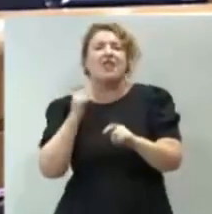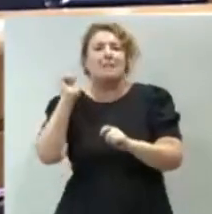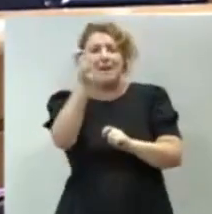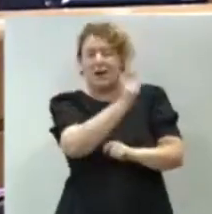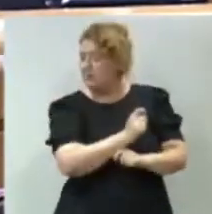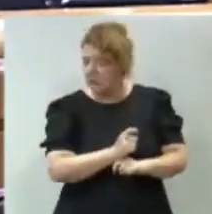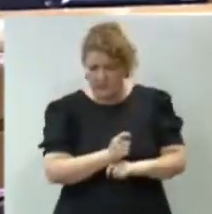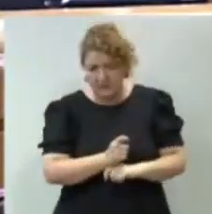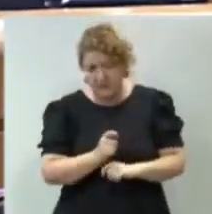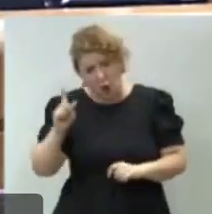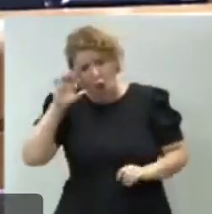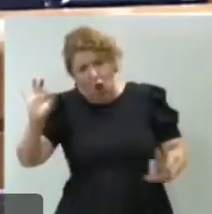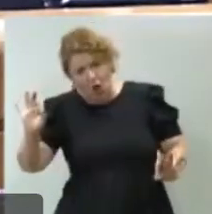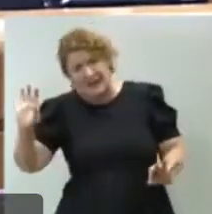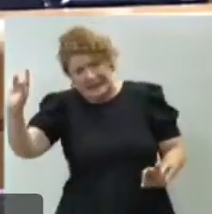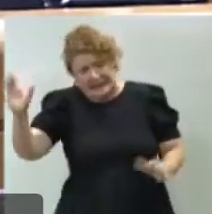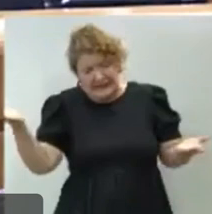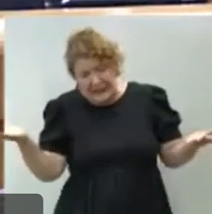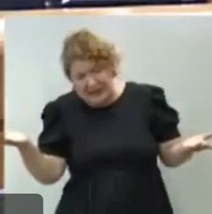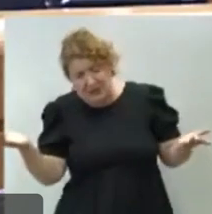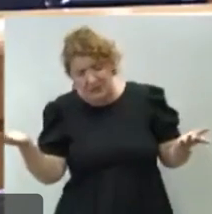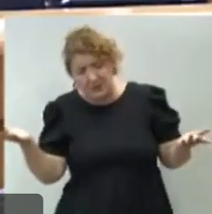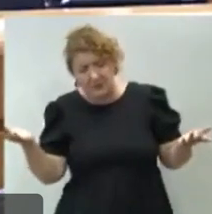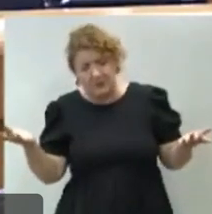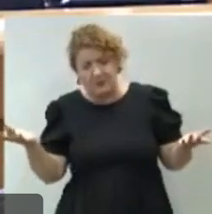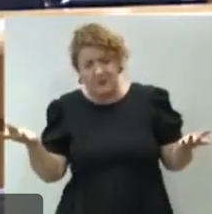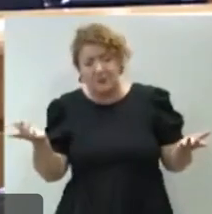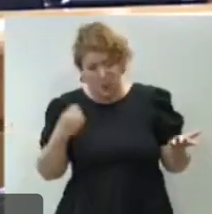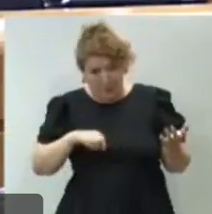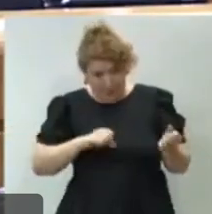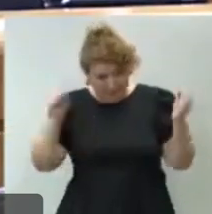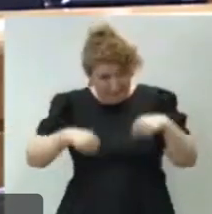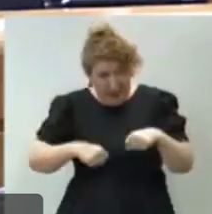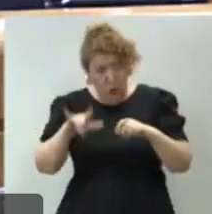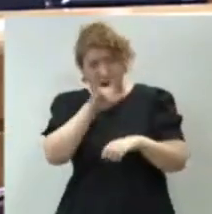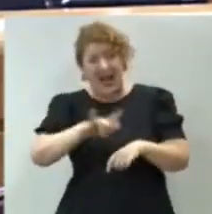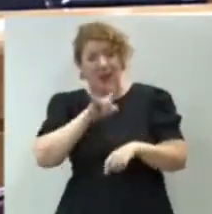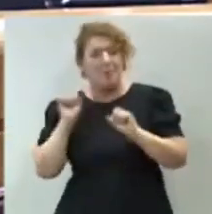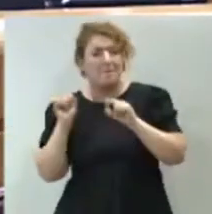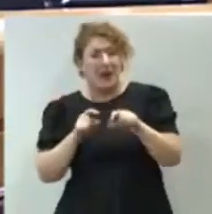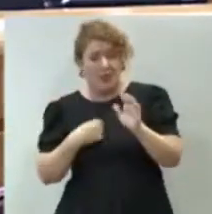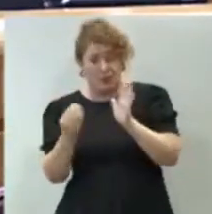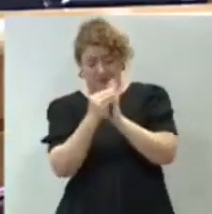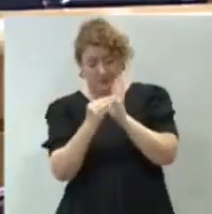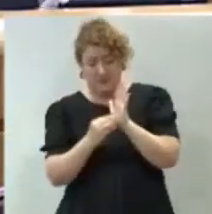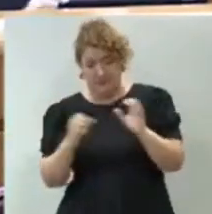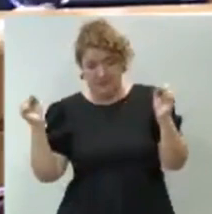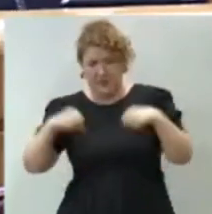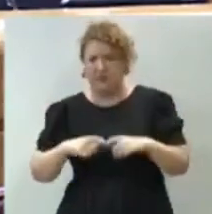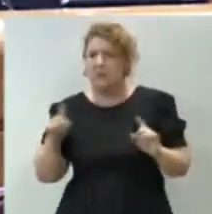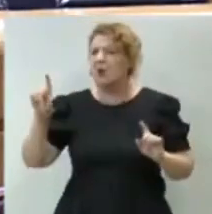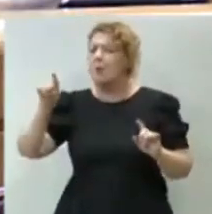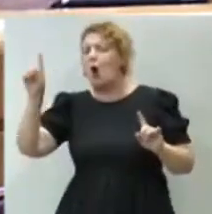autónomas, no solamente es razonable, sino que es precisamente lo que está en el Pacto Canario por la migración y tampoco se debe rascar nadie